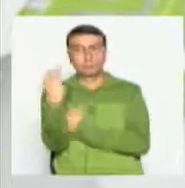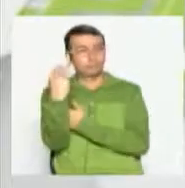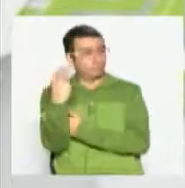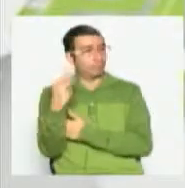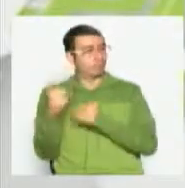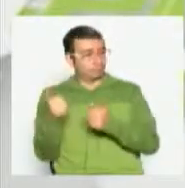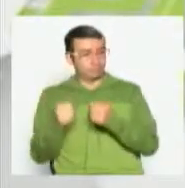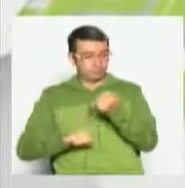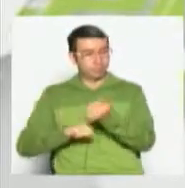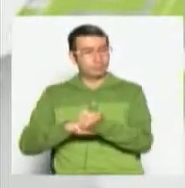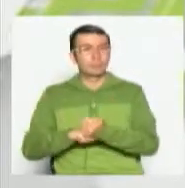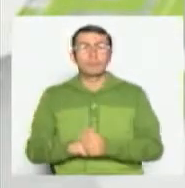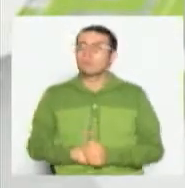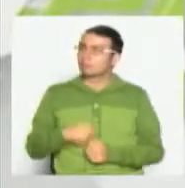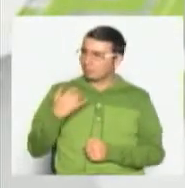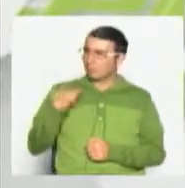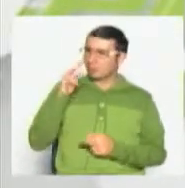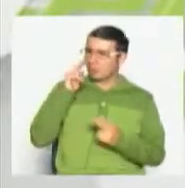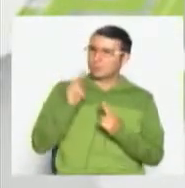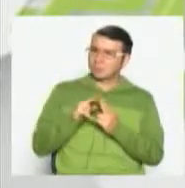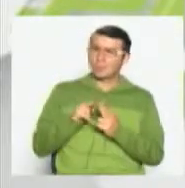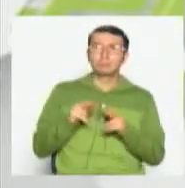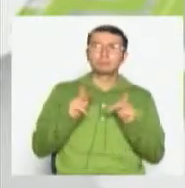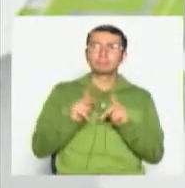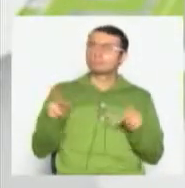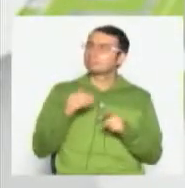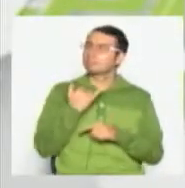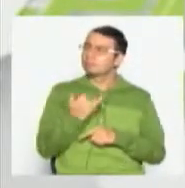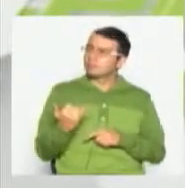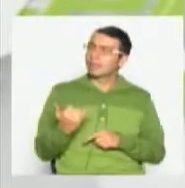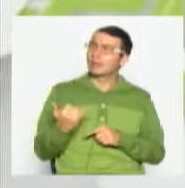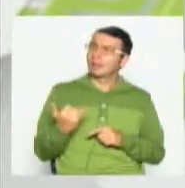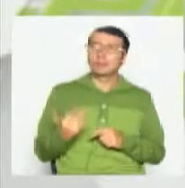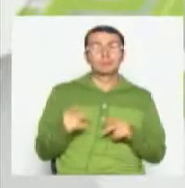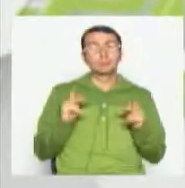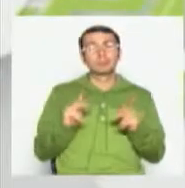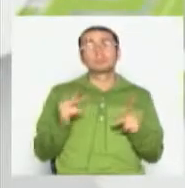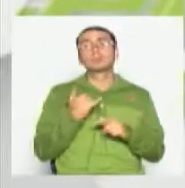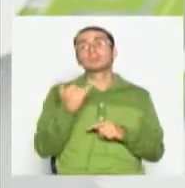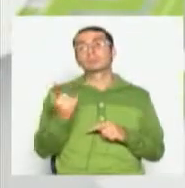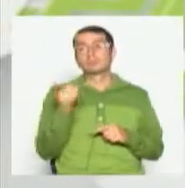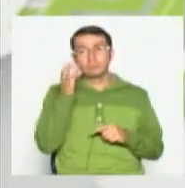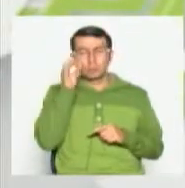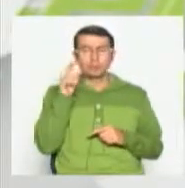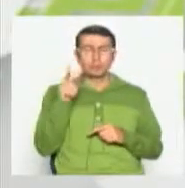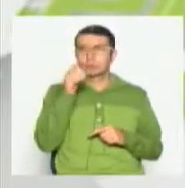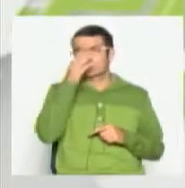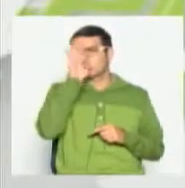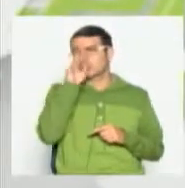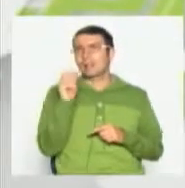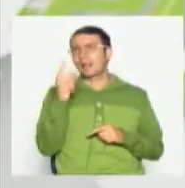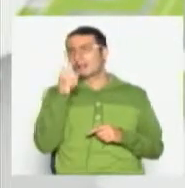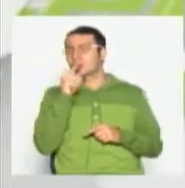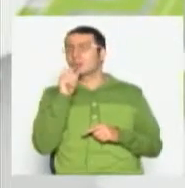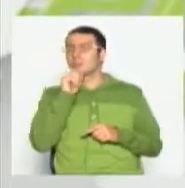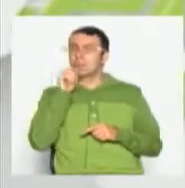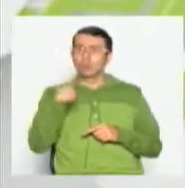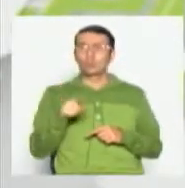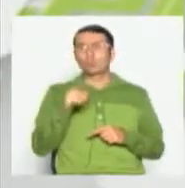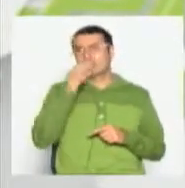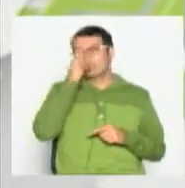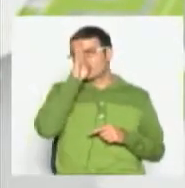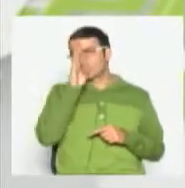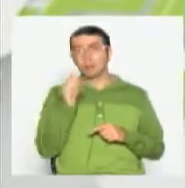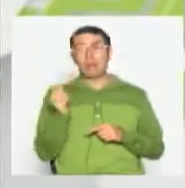es esa que con los conocimientos la gente pueda como tener, si tienen inquietudes o preguntas o dudas, pues puedan